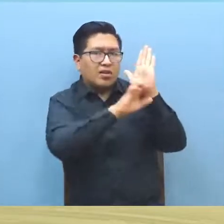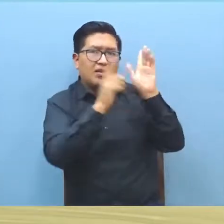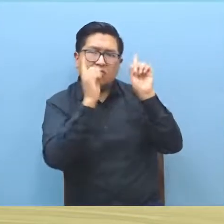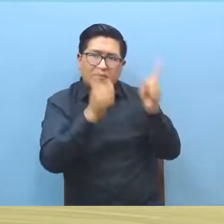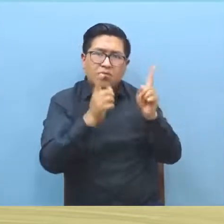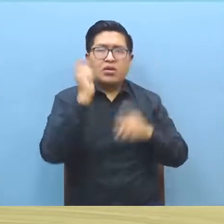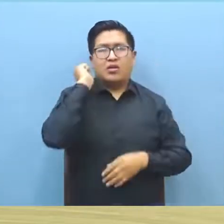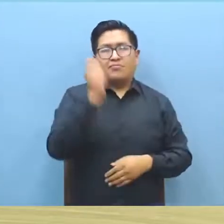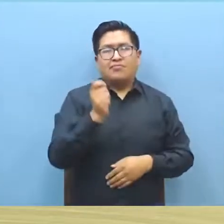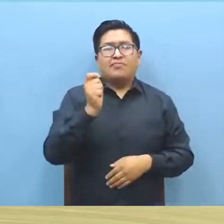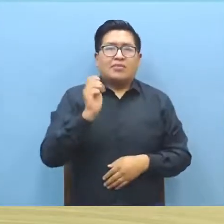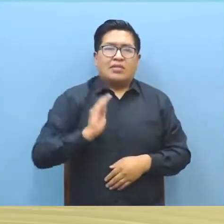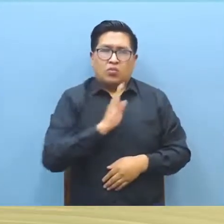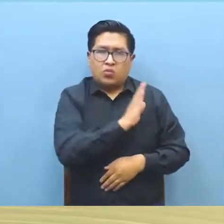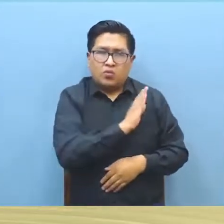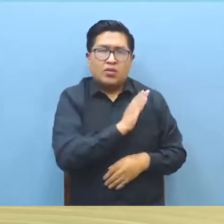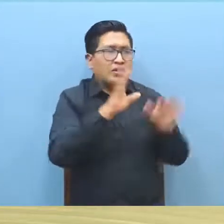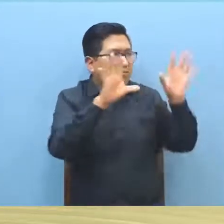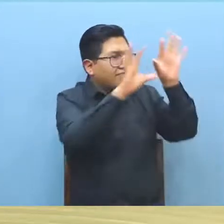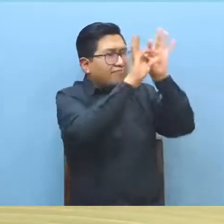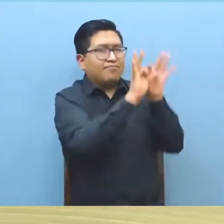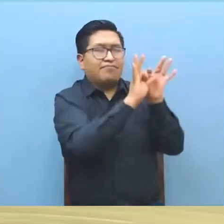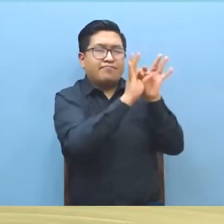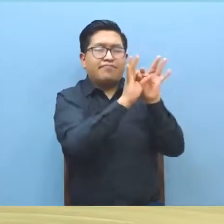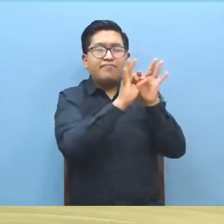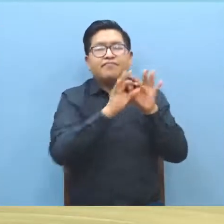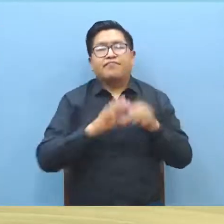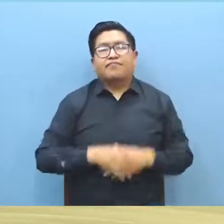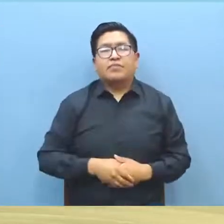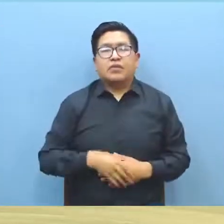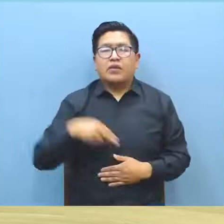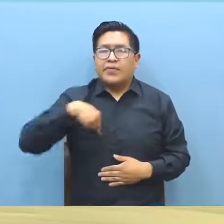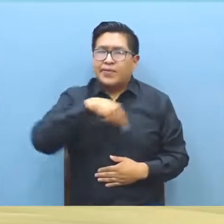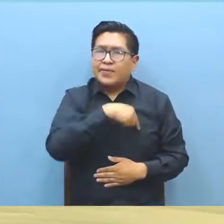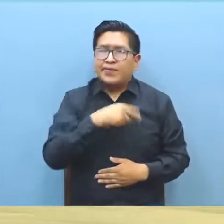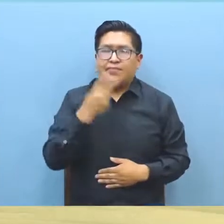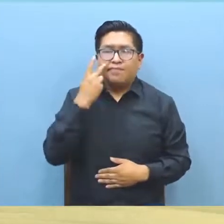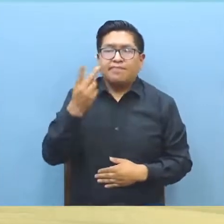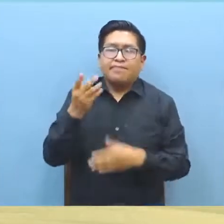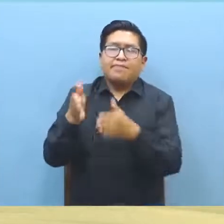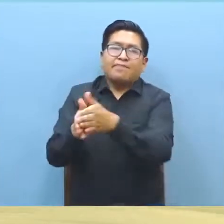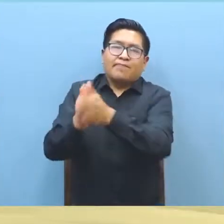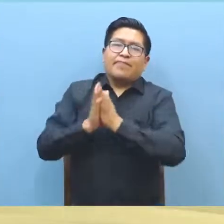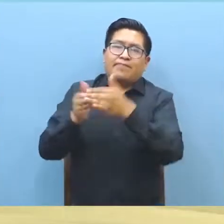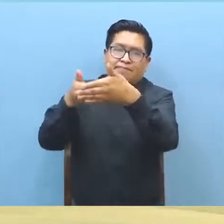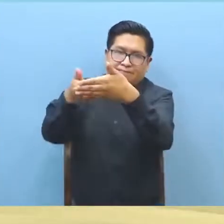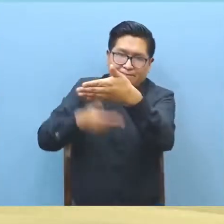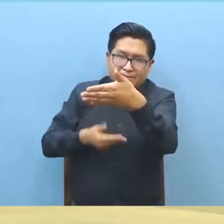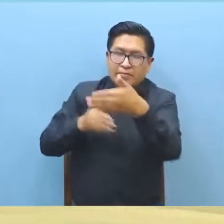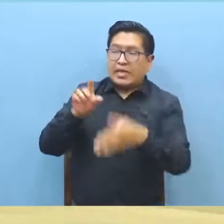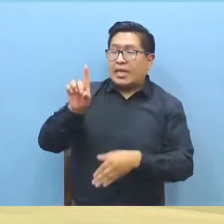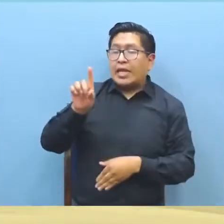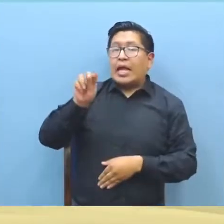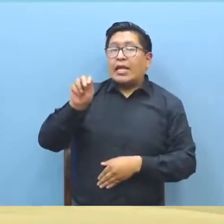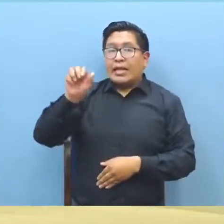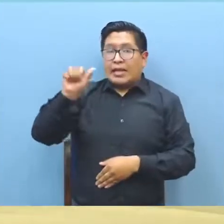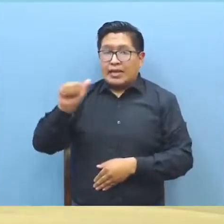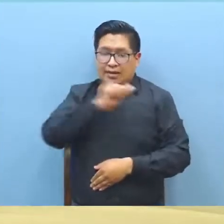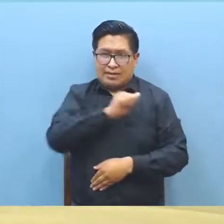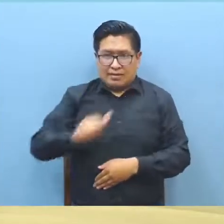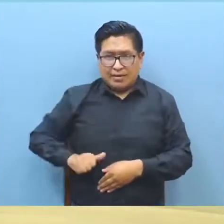206, quebrado 2014 ha hecho las solicitudes respectivas, la Defensoría de la Niñez y Adolescencia